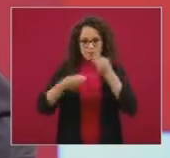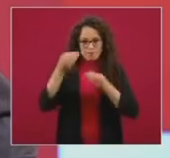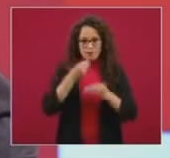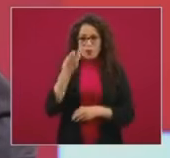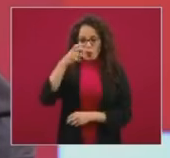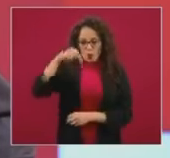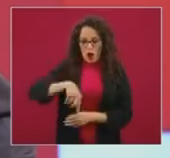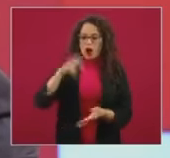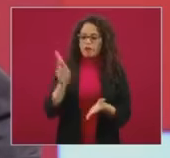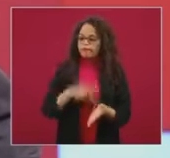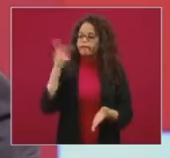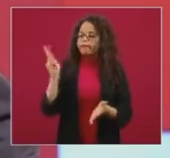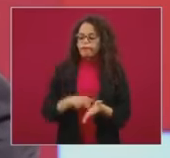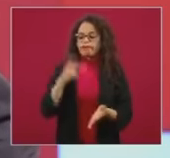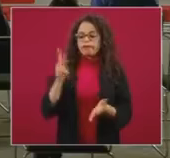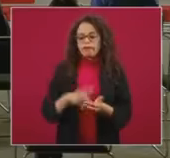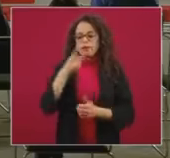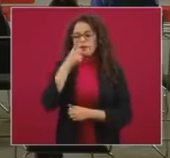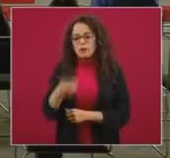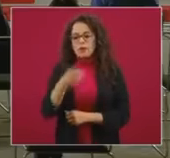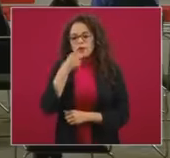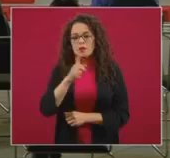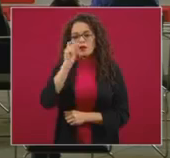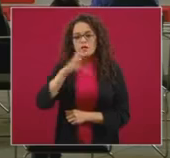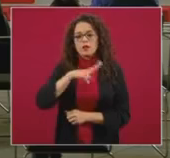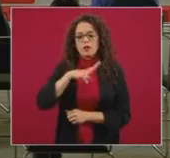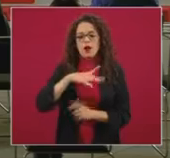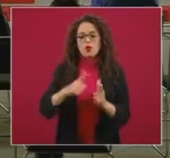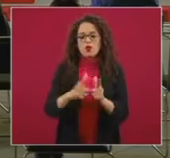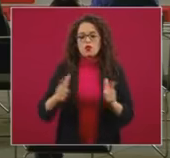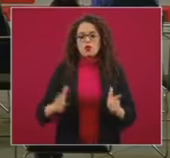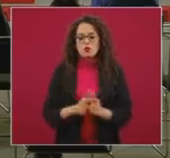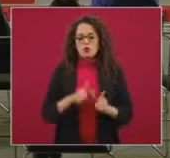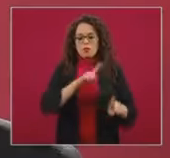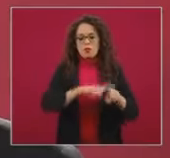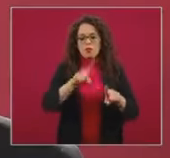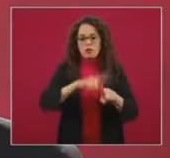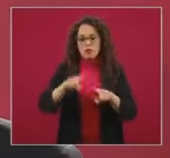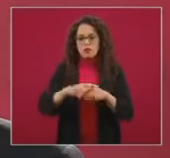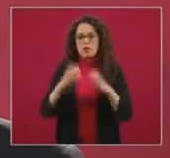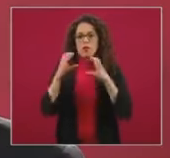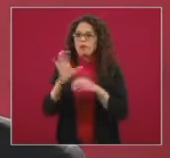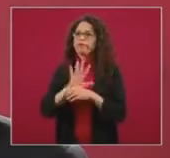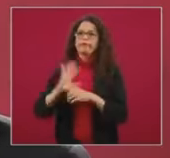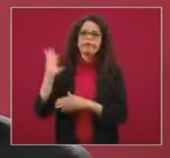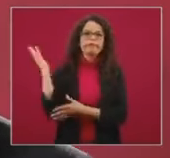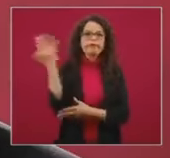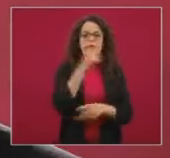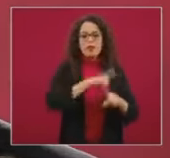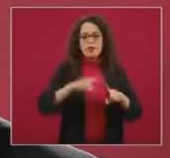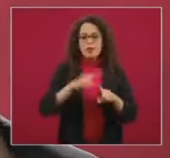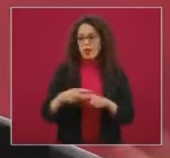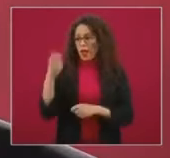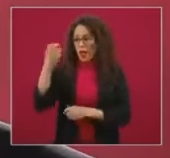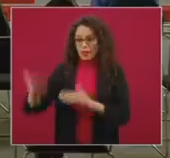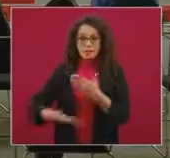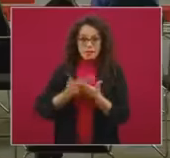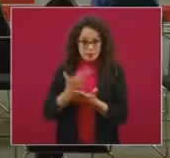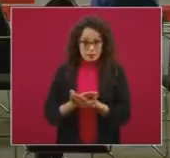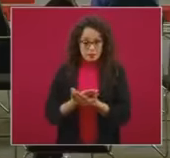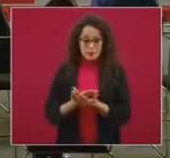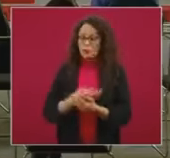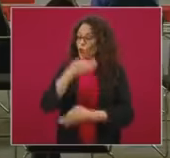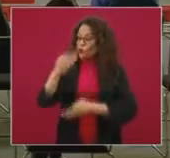ocasiones de nuestro grupo intersectorial de salud, alimentación, medio ambiente y competitividad, que es una iniciativa de todo el